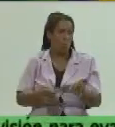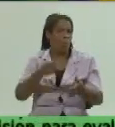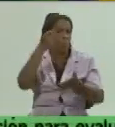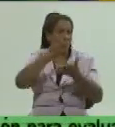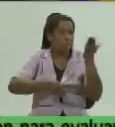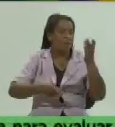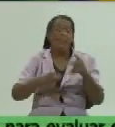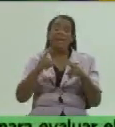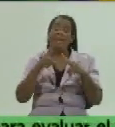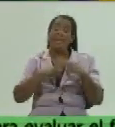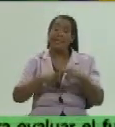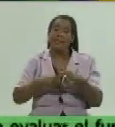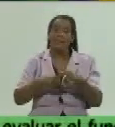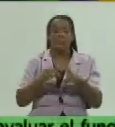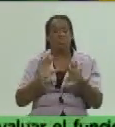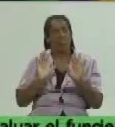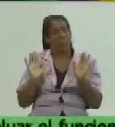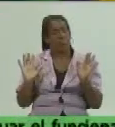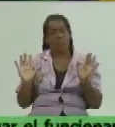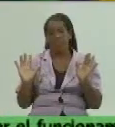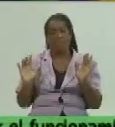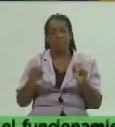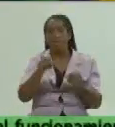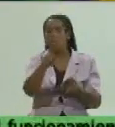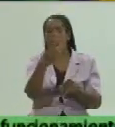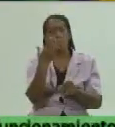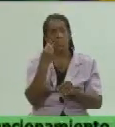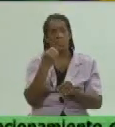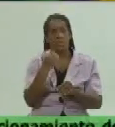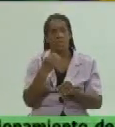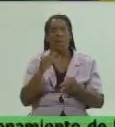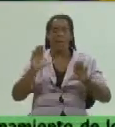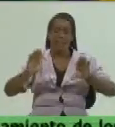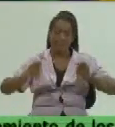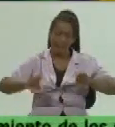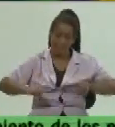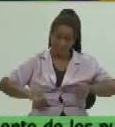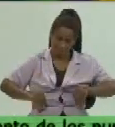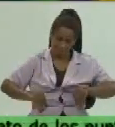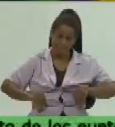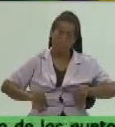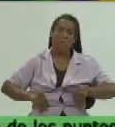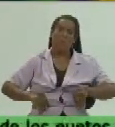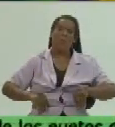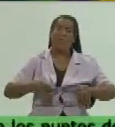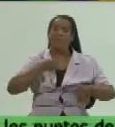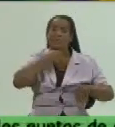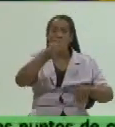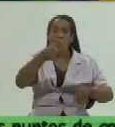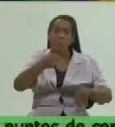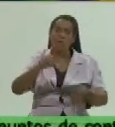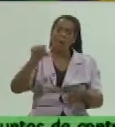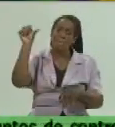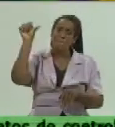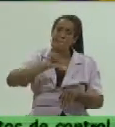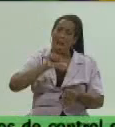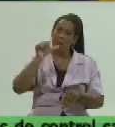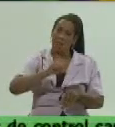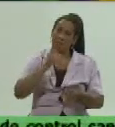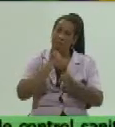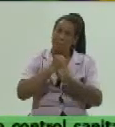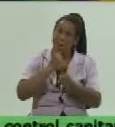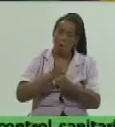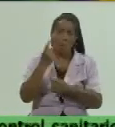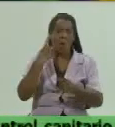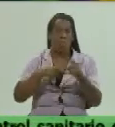también por ser eso que tú dices receptivo a la denuncia cuando se vea un mal actuar actuar enérgicamente en función